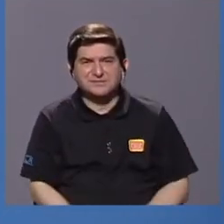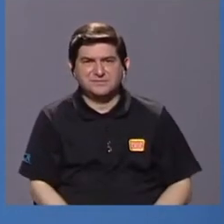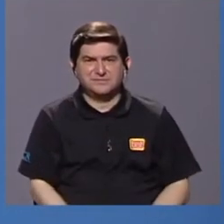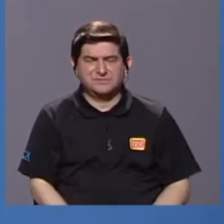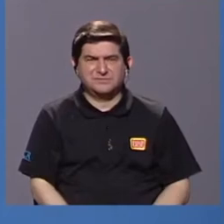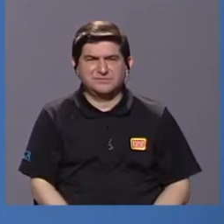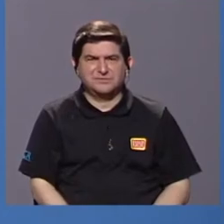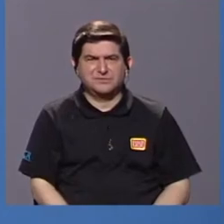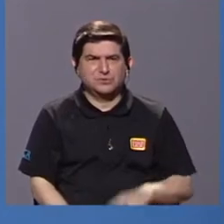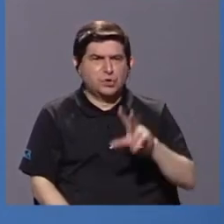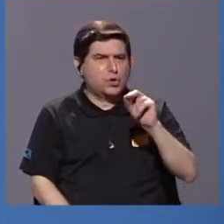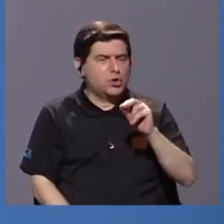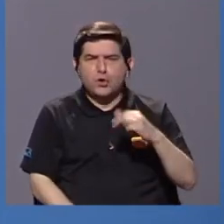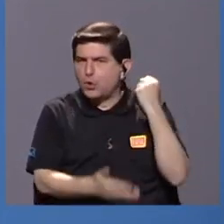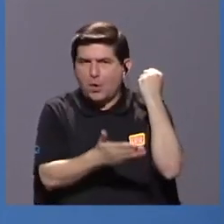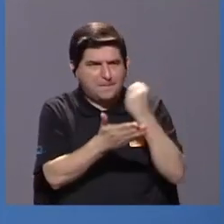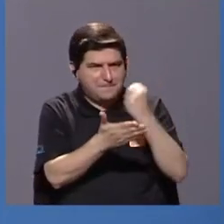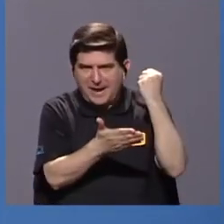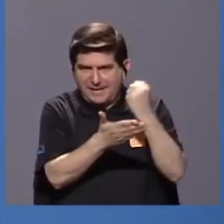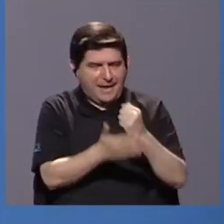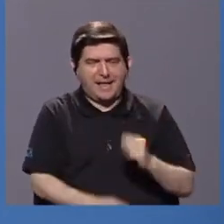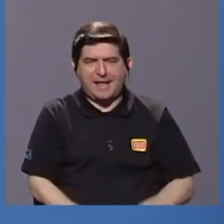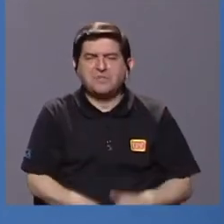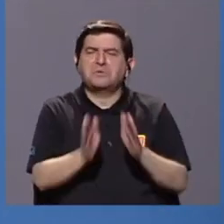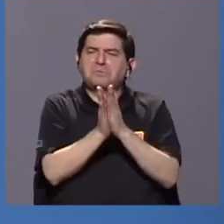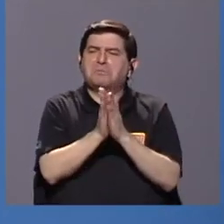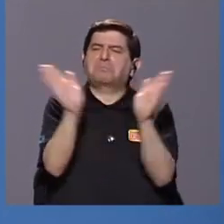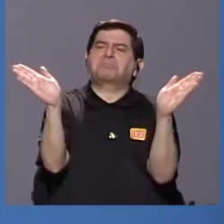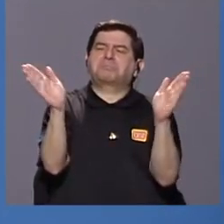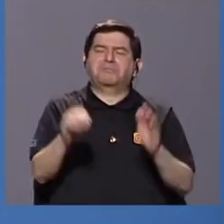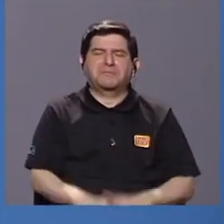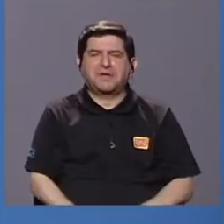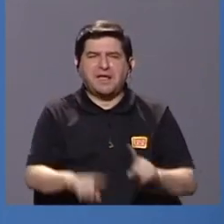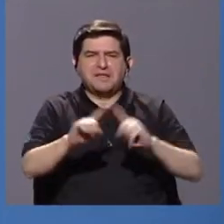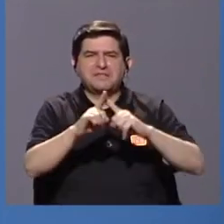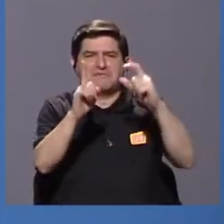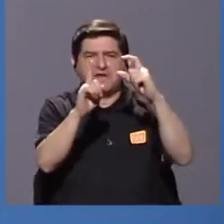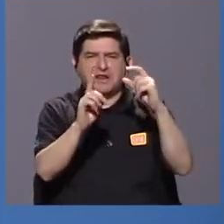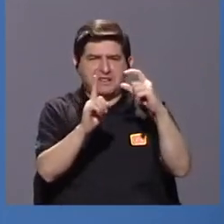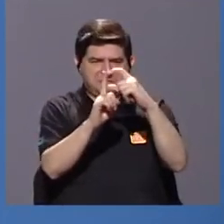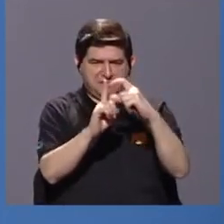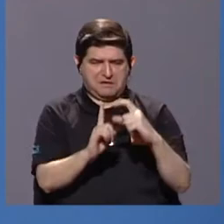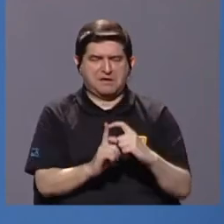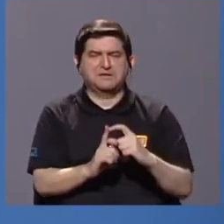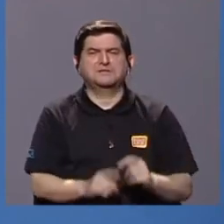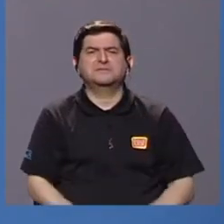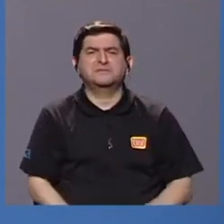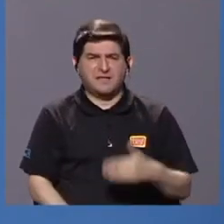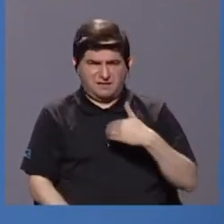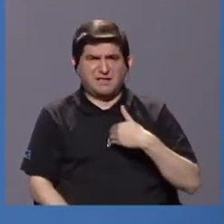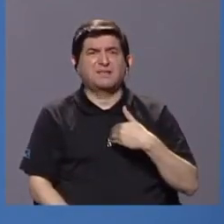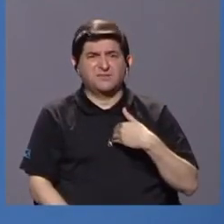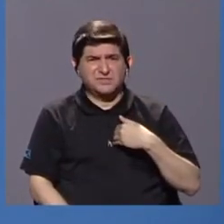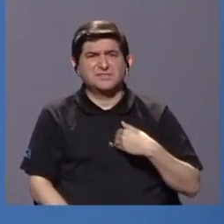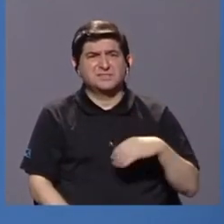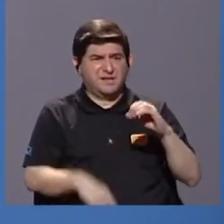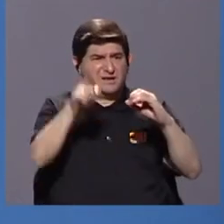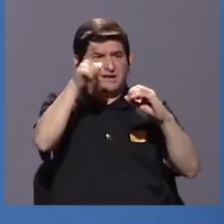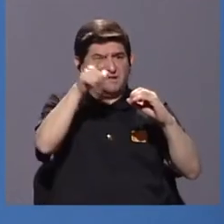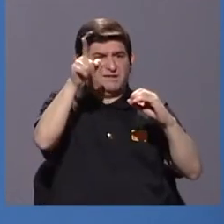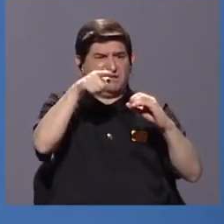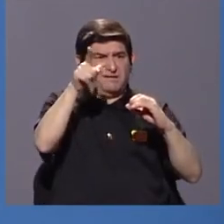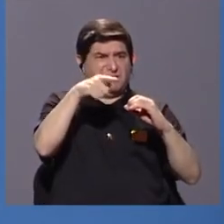es no marcado, es decir, que está generalizado en muchísimas palabras y entonces muchas palabras llevan tilde. Entonces, claro,